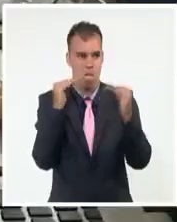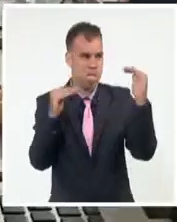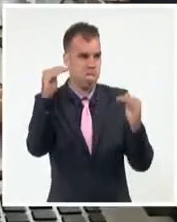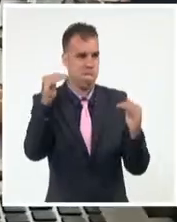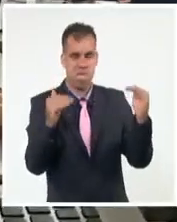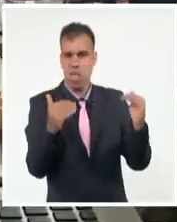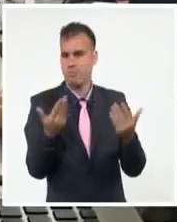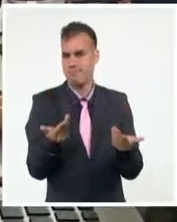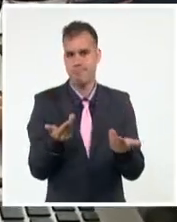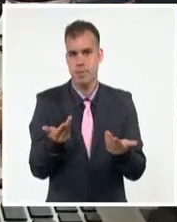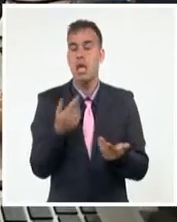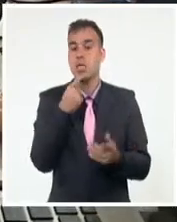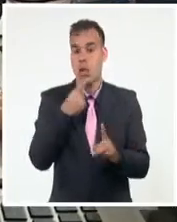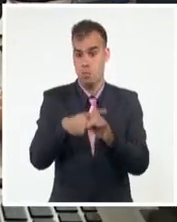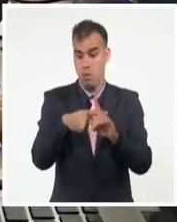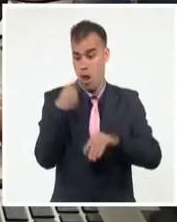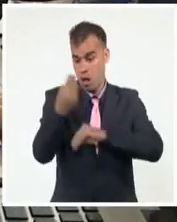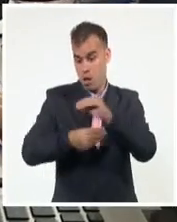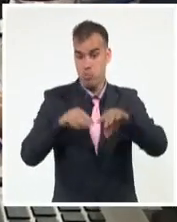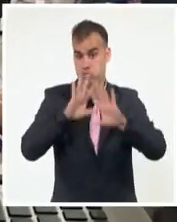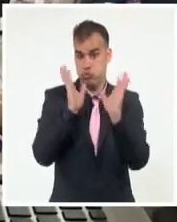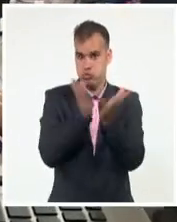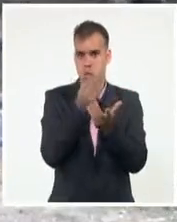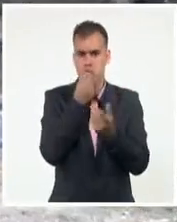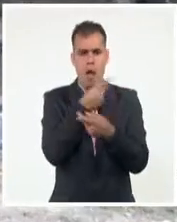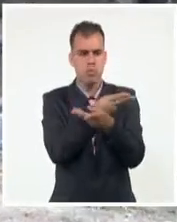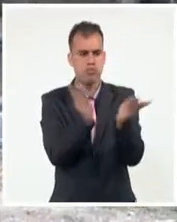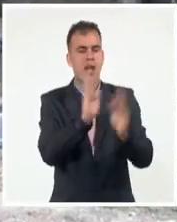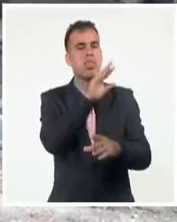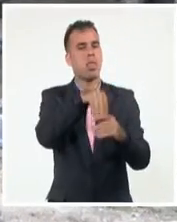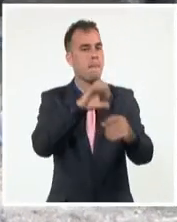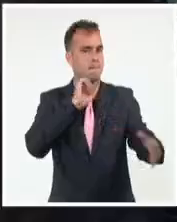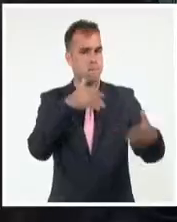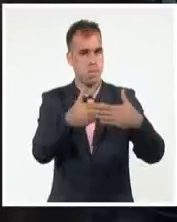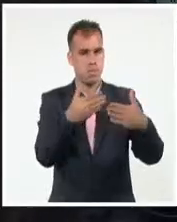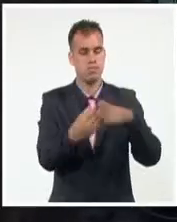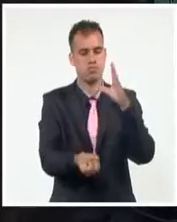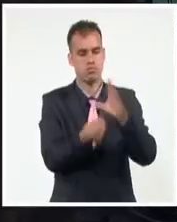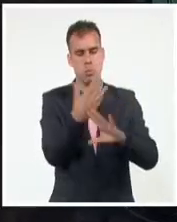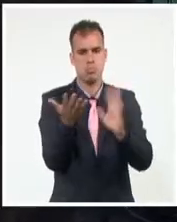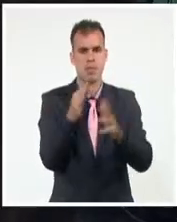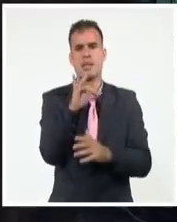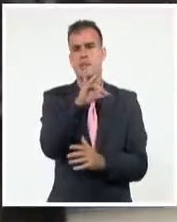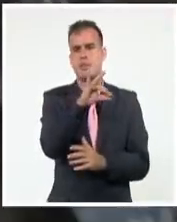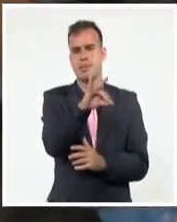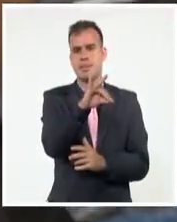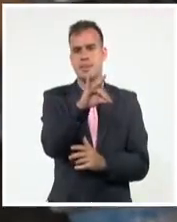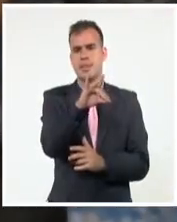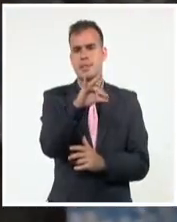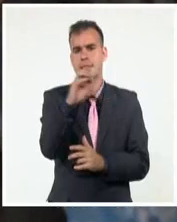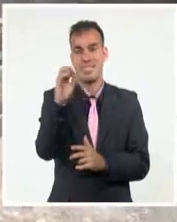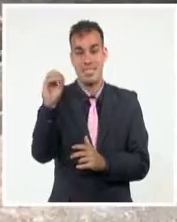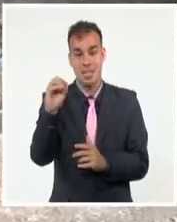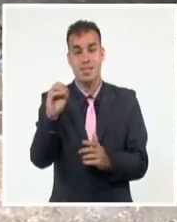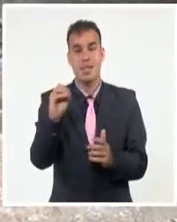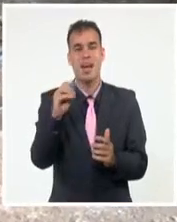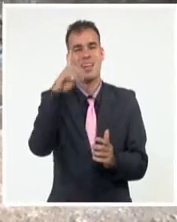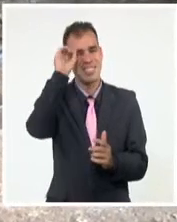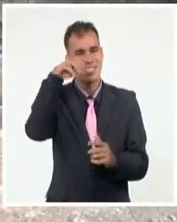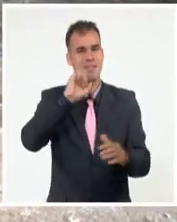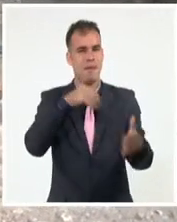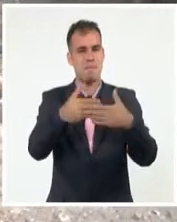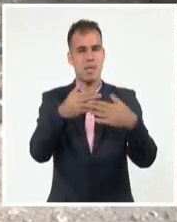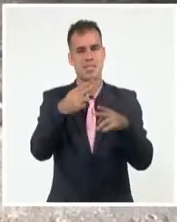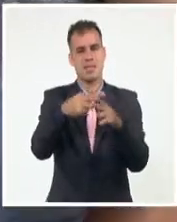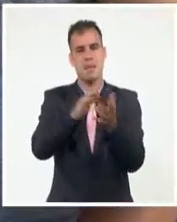positivo los cambios en la distribución de utilidades en las empresas, la creación de más de 700 micro, pequeñas y medianas empresas en el sector